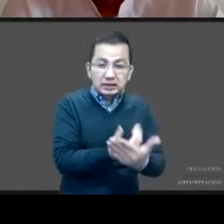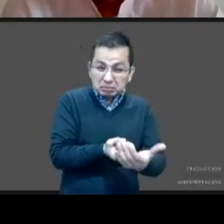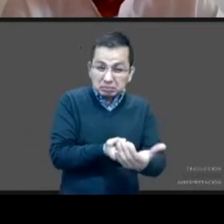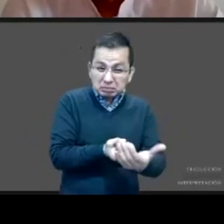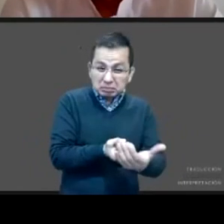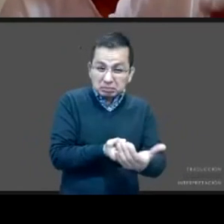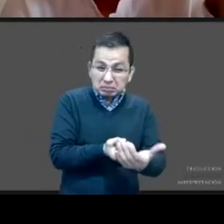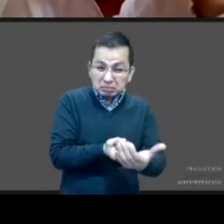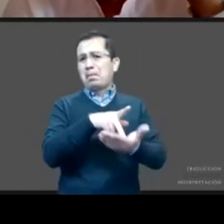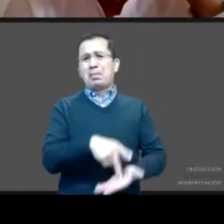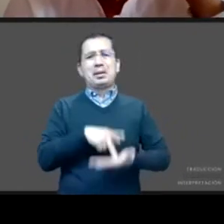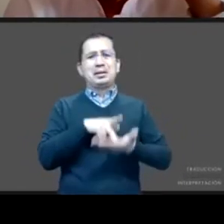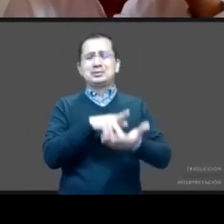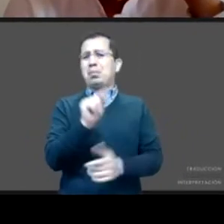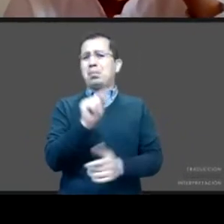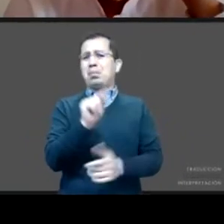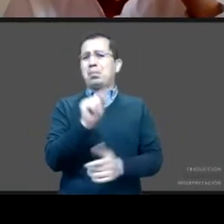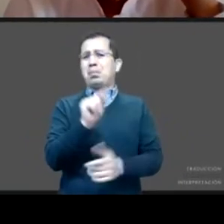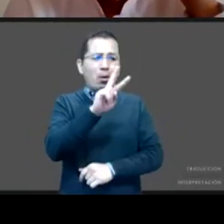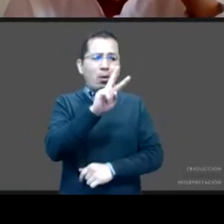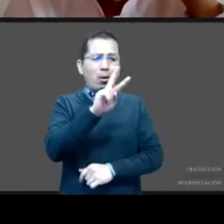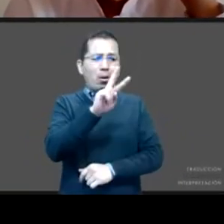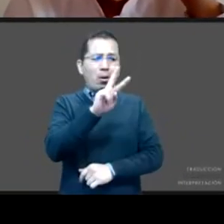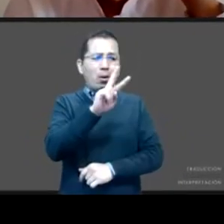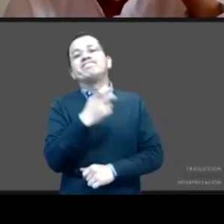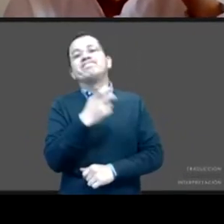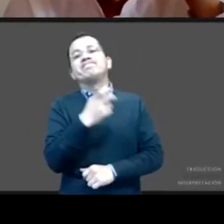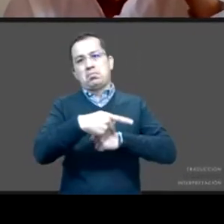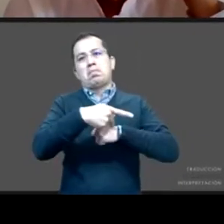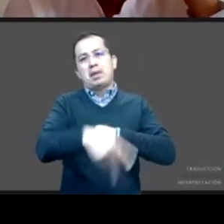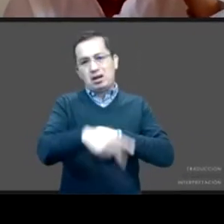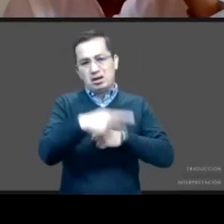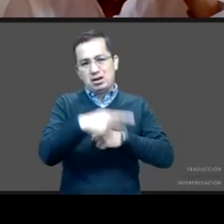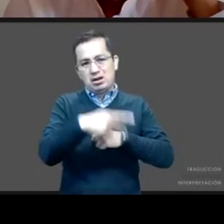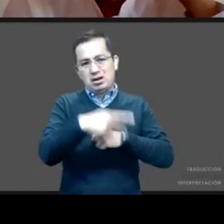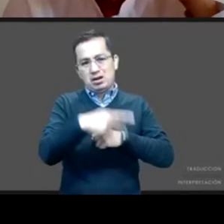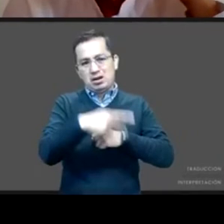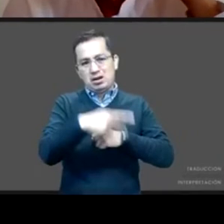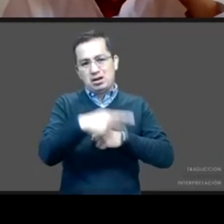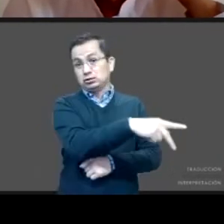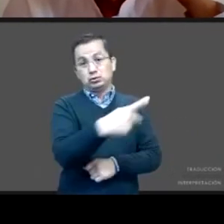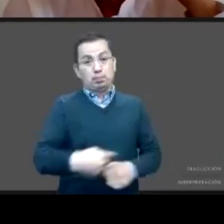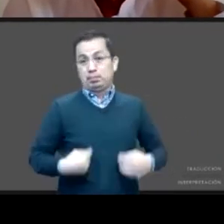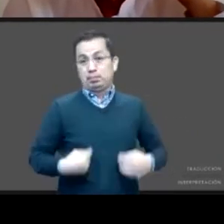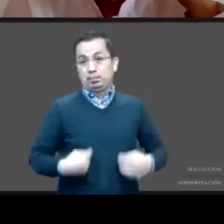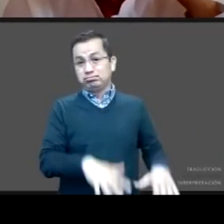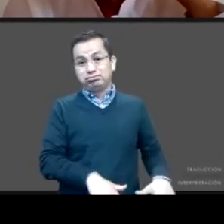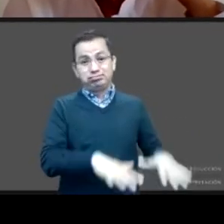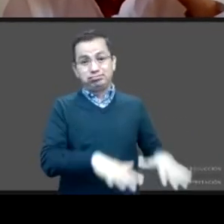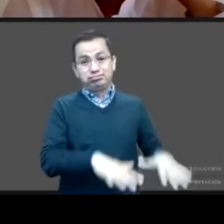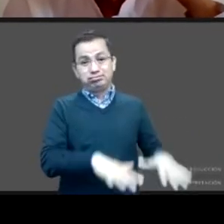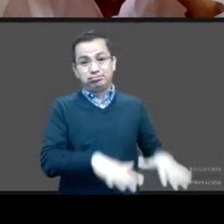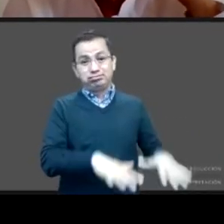las consecuencias que esto tiene a largo plazo. Entonces, lo que está claro es, entre